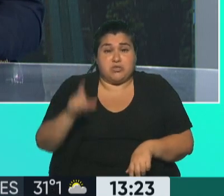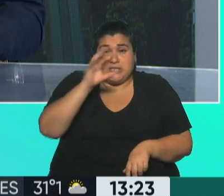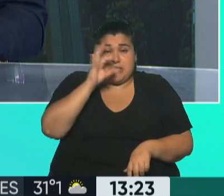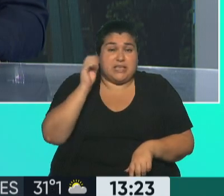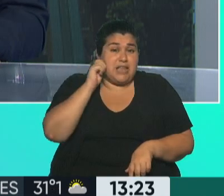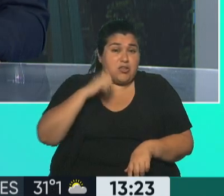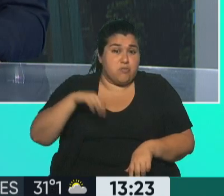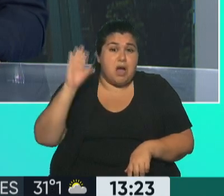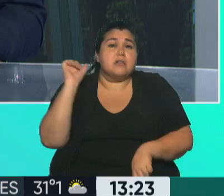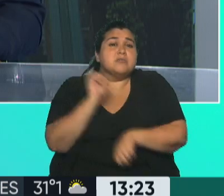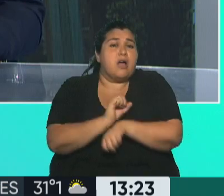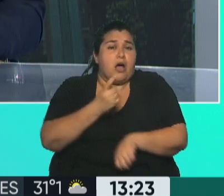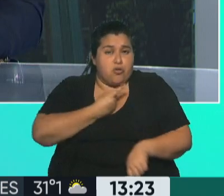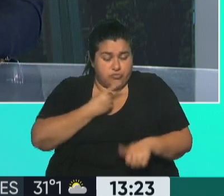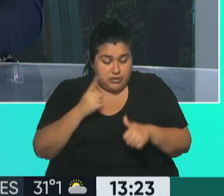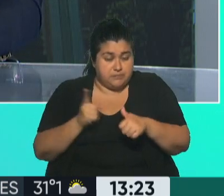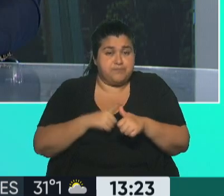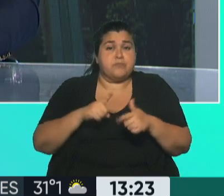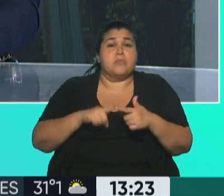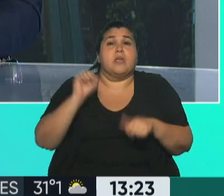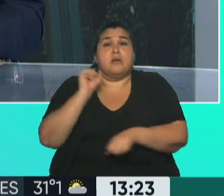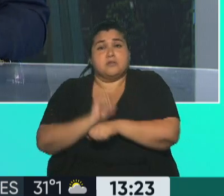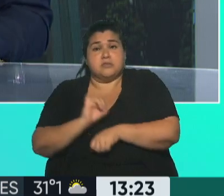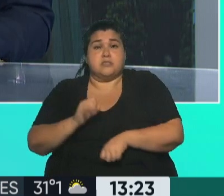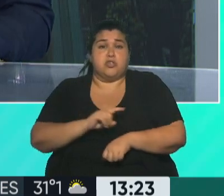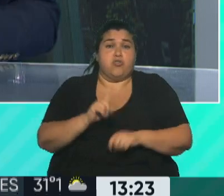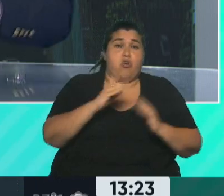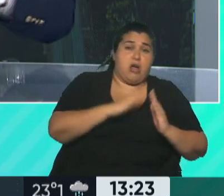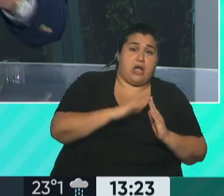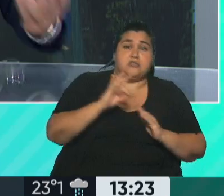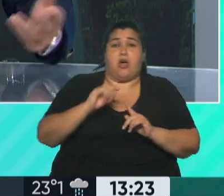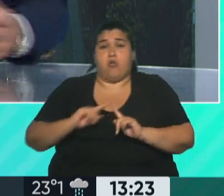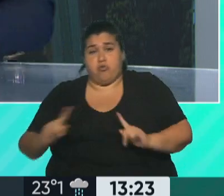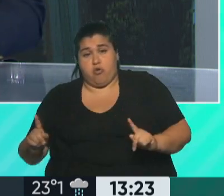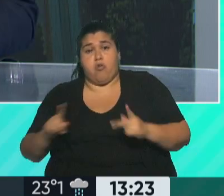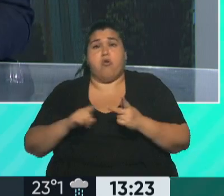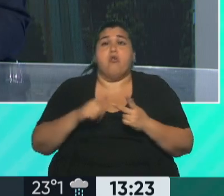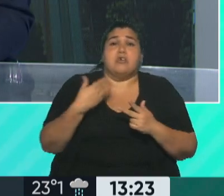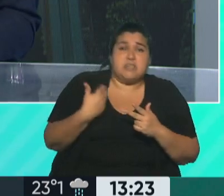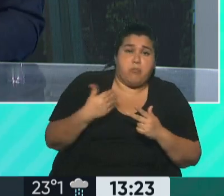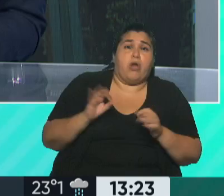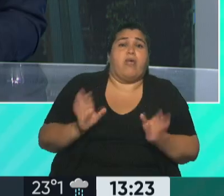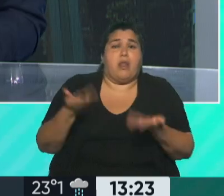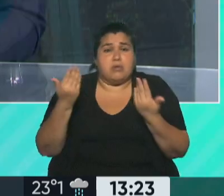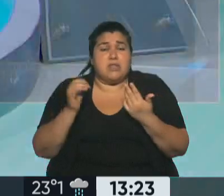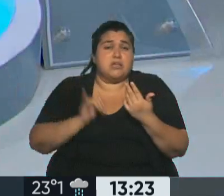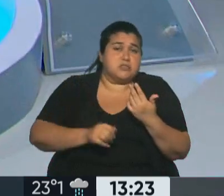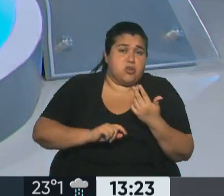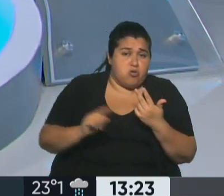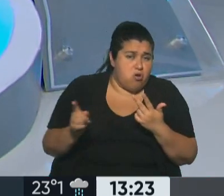libertad domiciliaria. Si eso es indultable, si no es indultable. Serán discusiones probablemente de otro